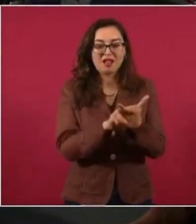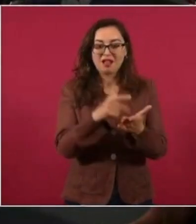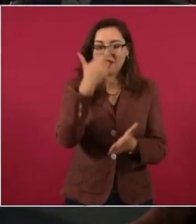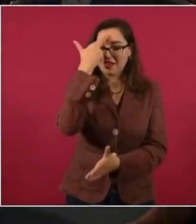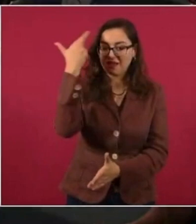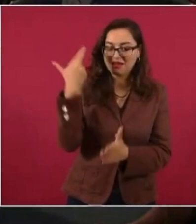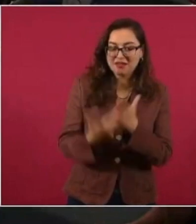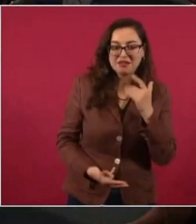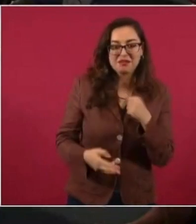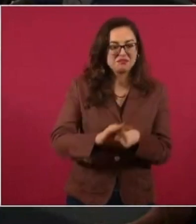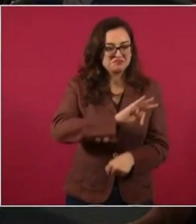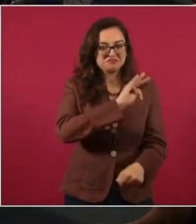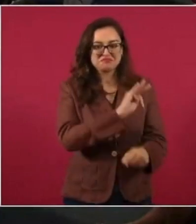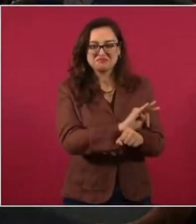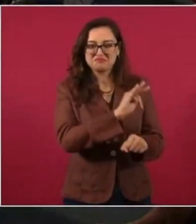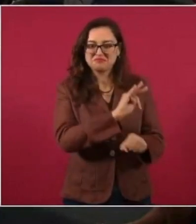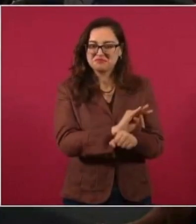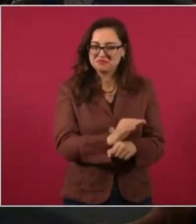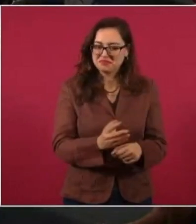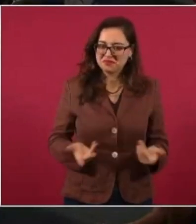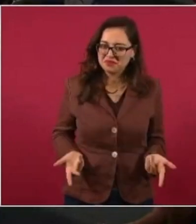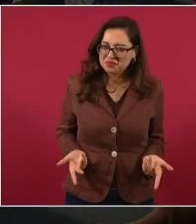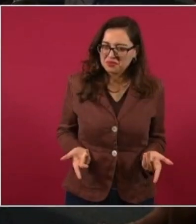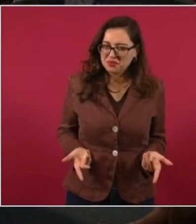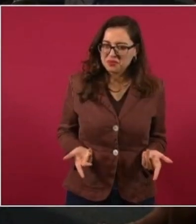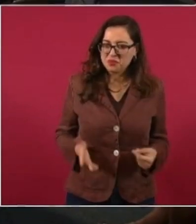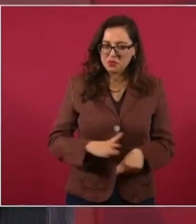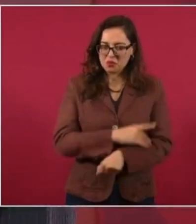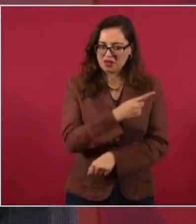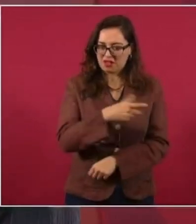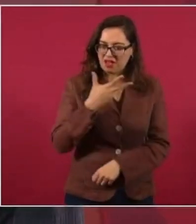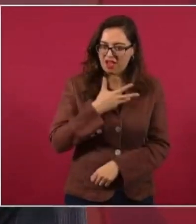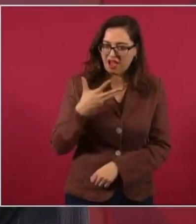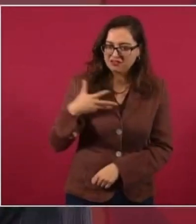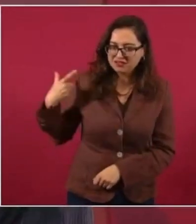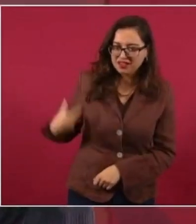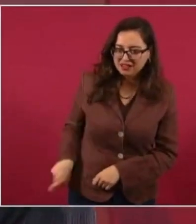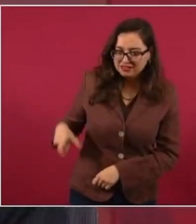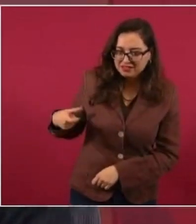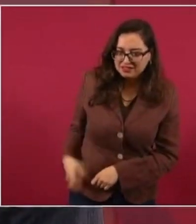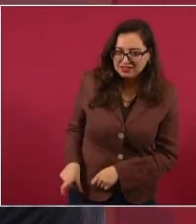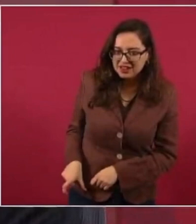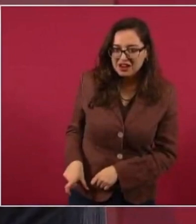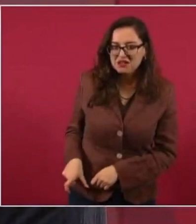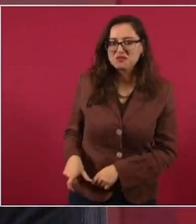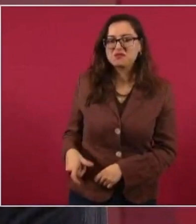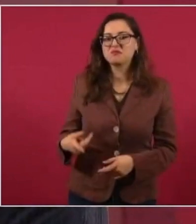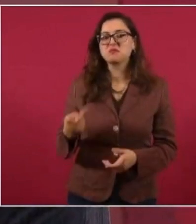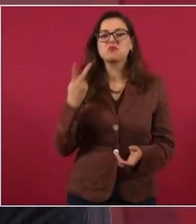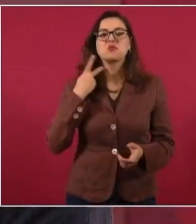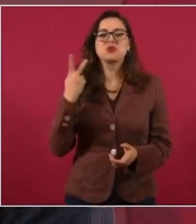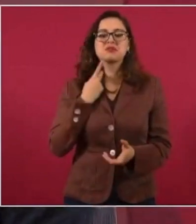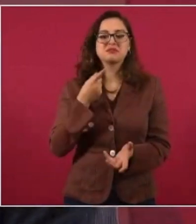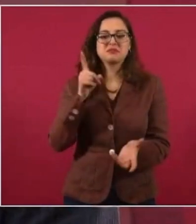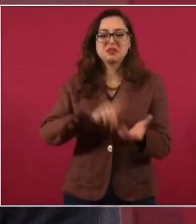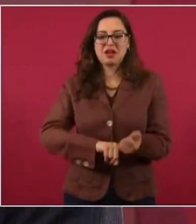son potentados o de cuello blanco